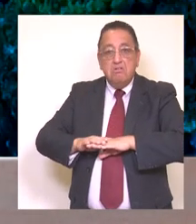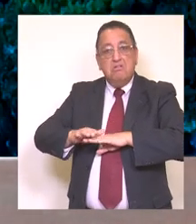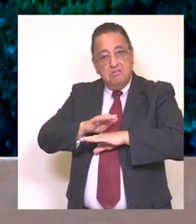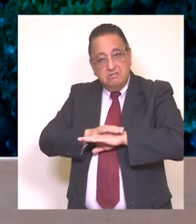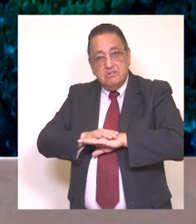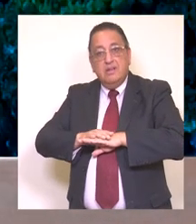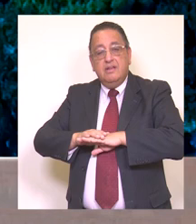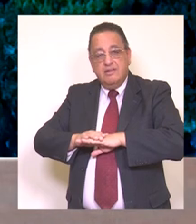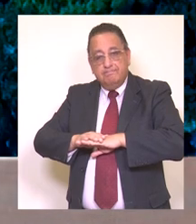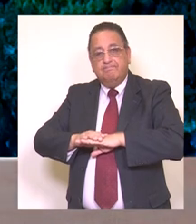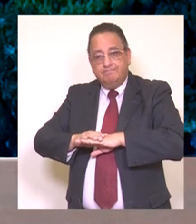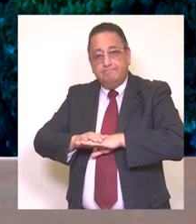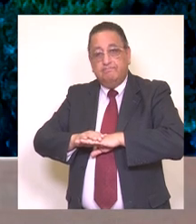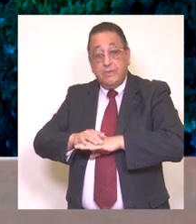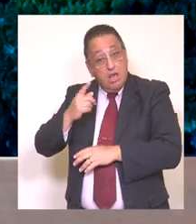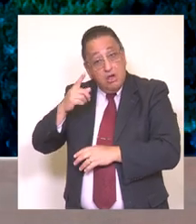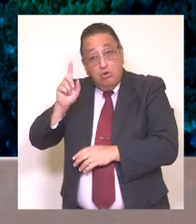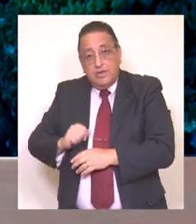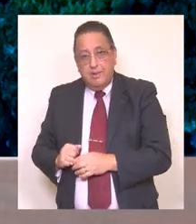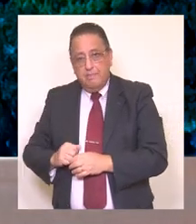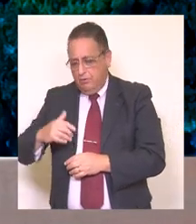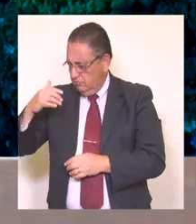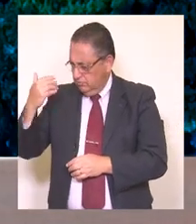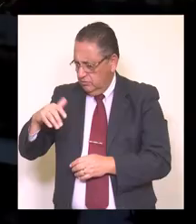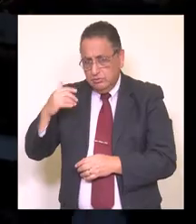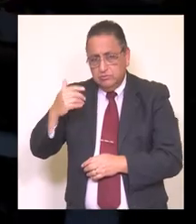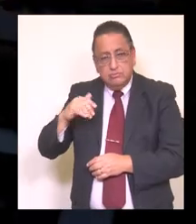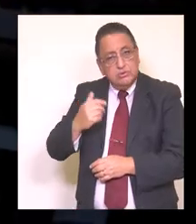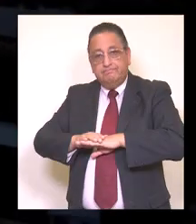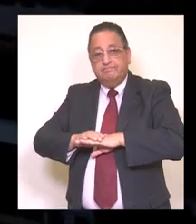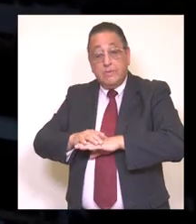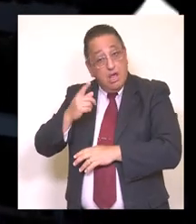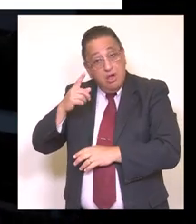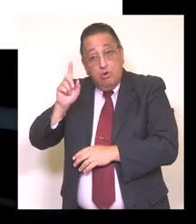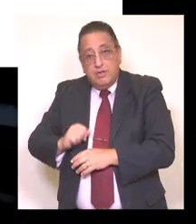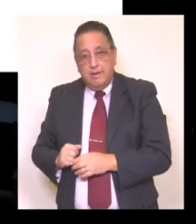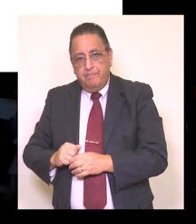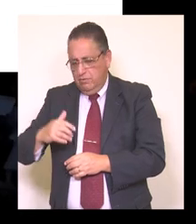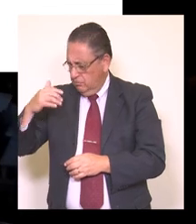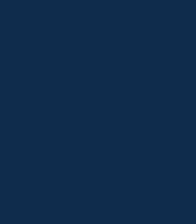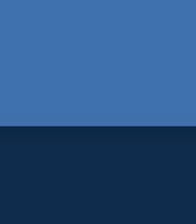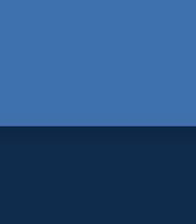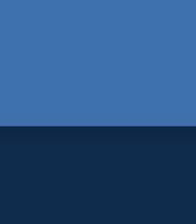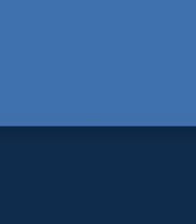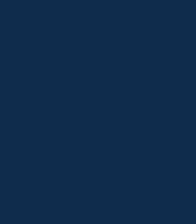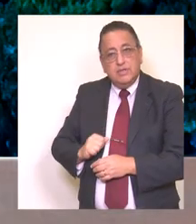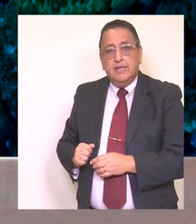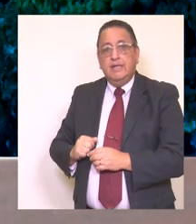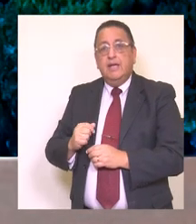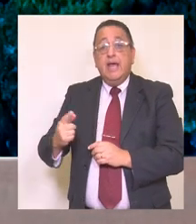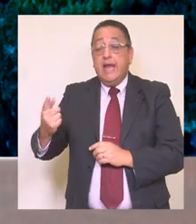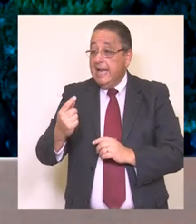ambiente mucho más armónico para nuestros vecinos que van al lugar. Otra de nuestras áreas de trabajo